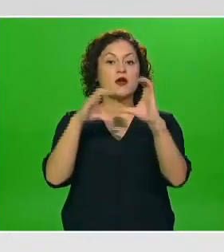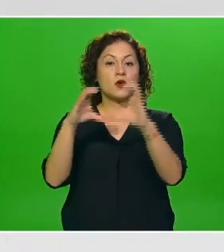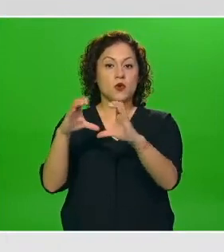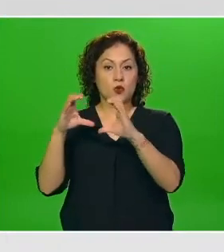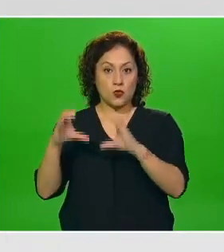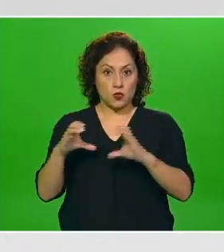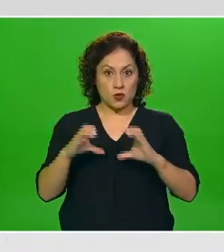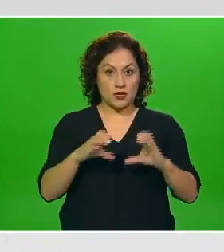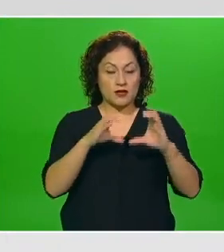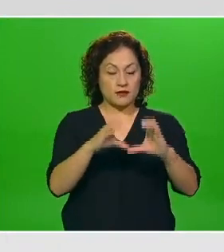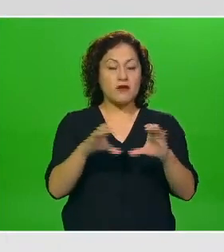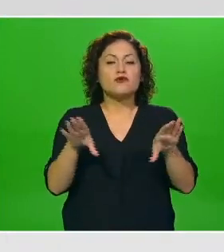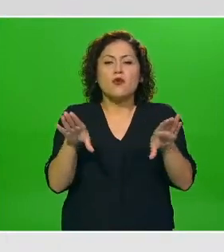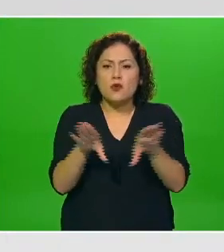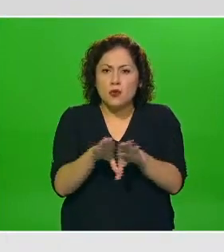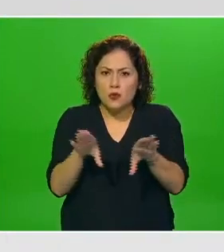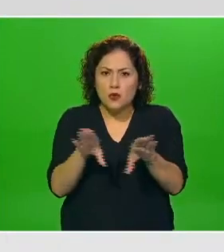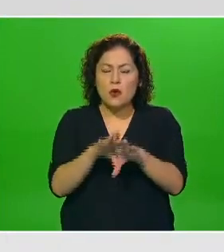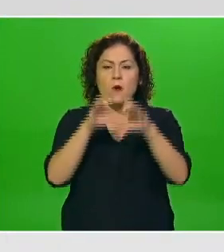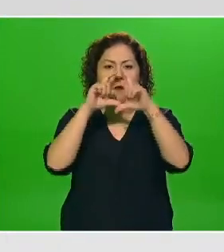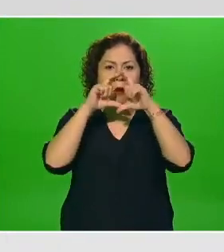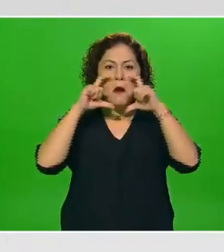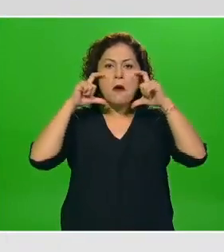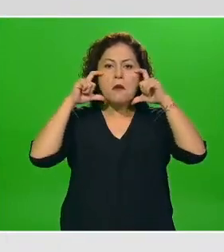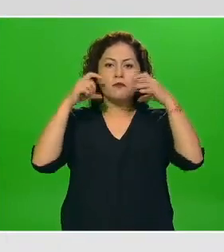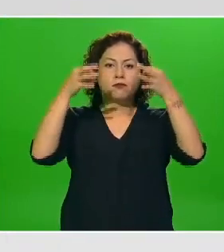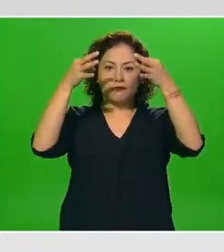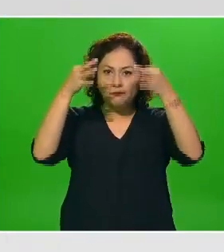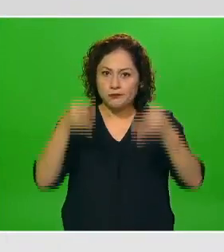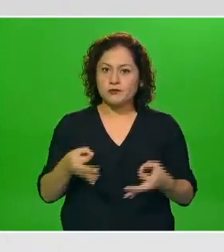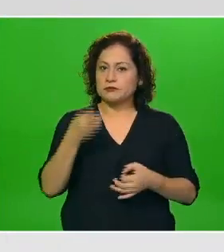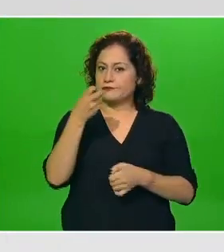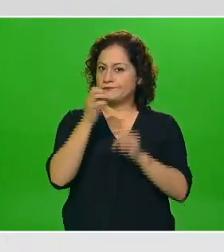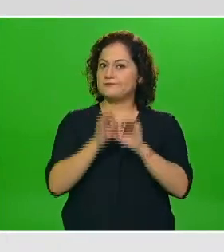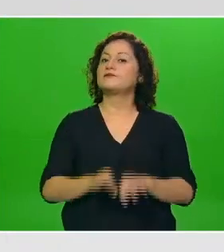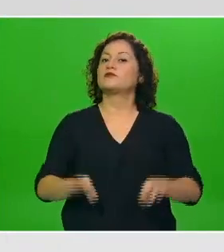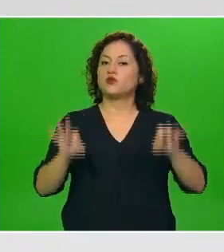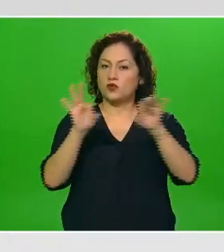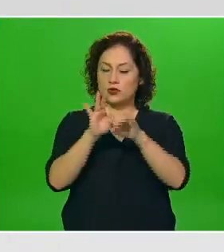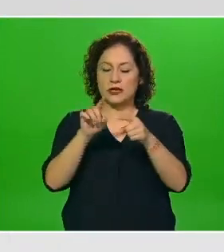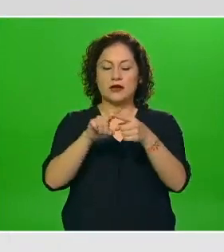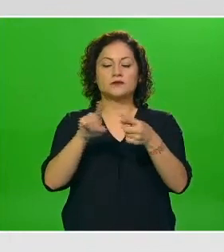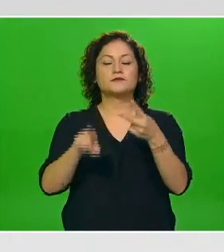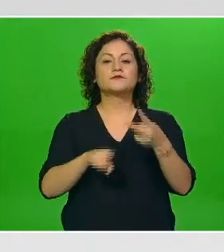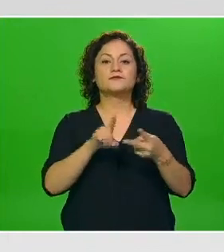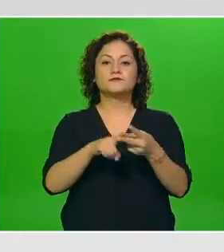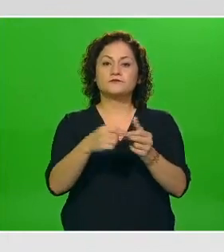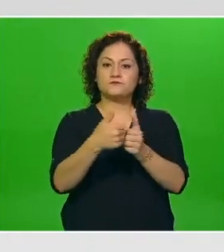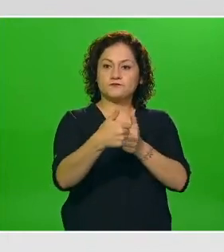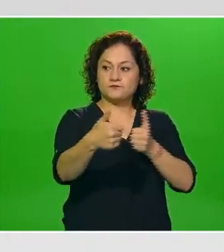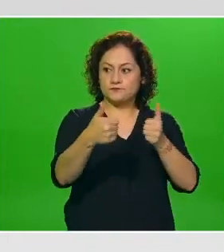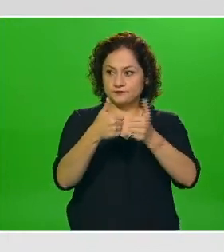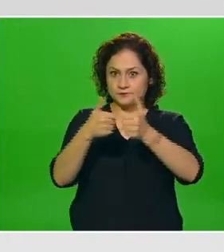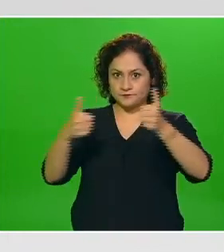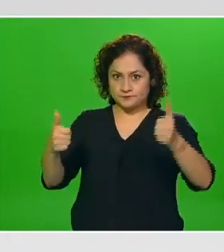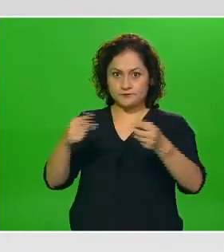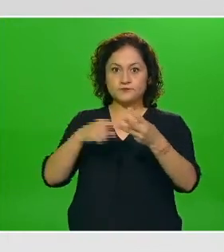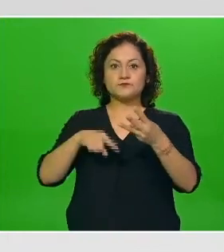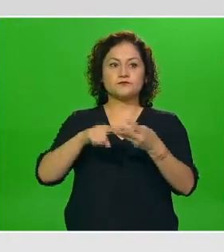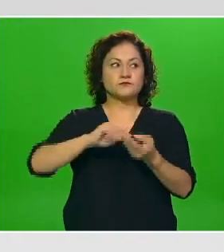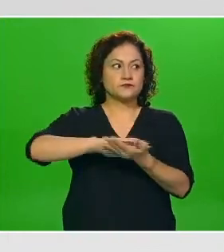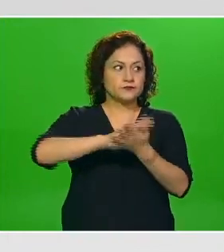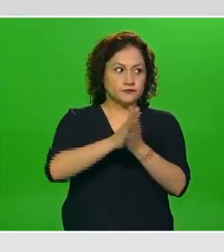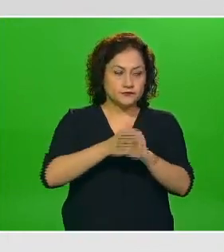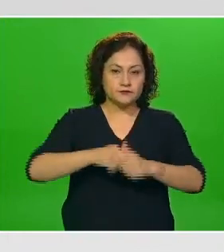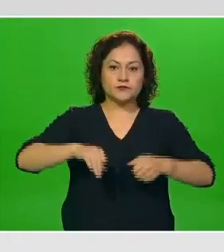utilización del cubrebocas correcta eso es muy importante la sana distancia el lavado frecuente de manos